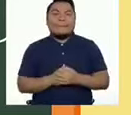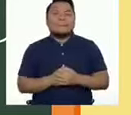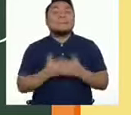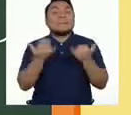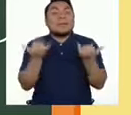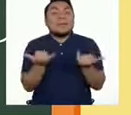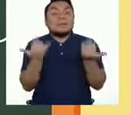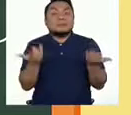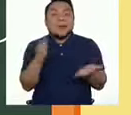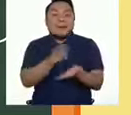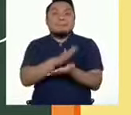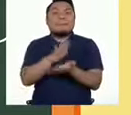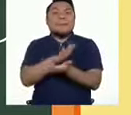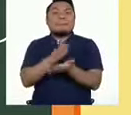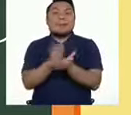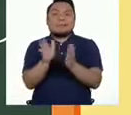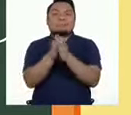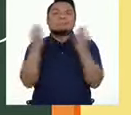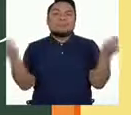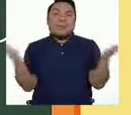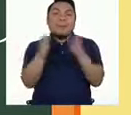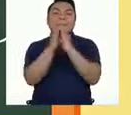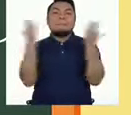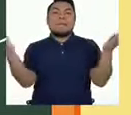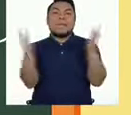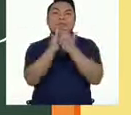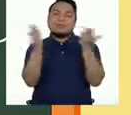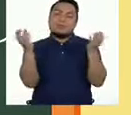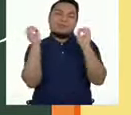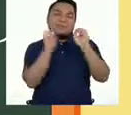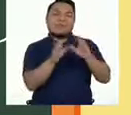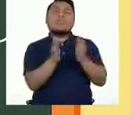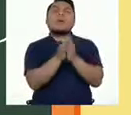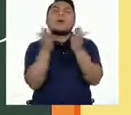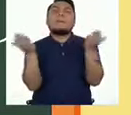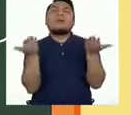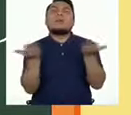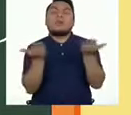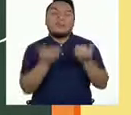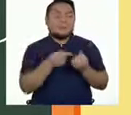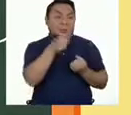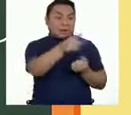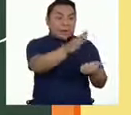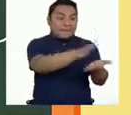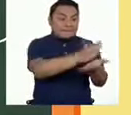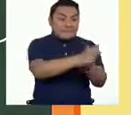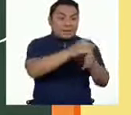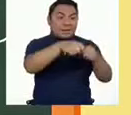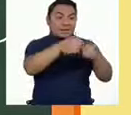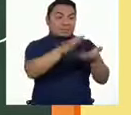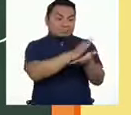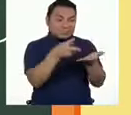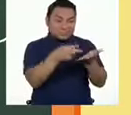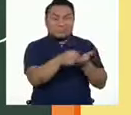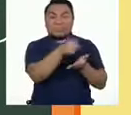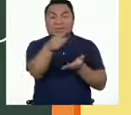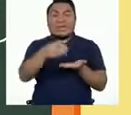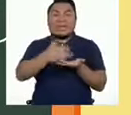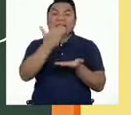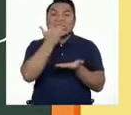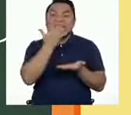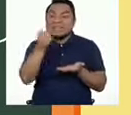Ahora el papel periódico. ¿Sabes dónde podrían ir? ¿Papeles y cartones? ¿Vidrios?